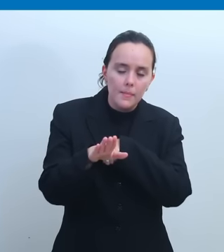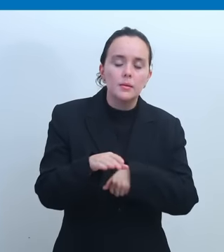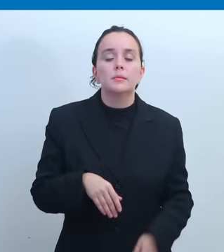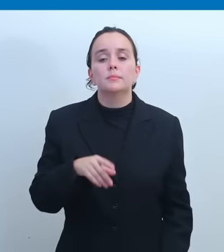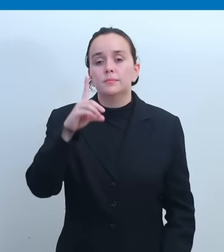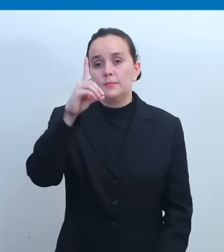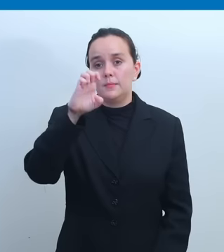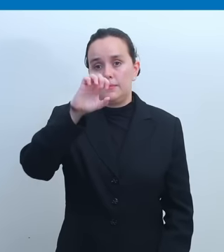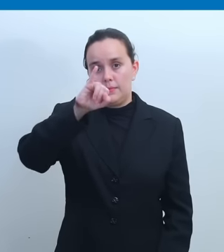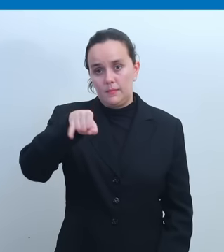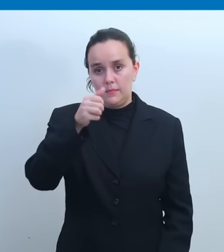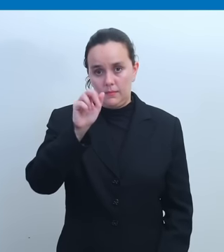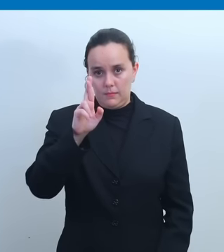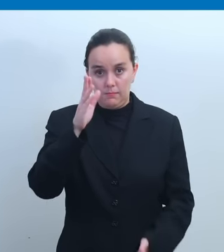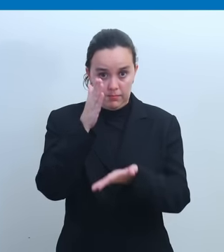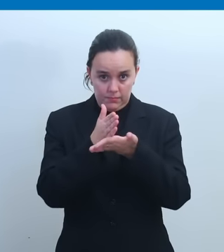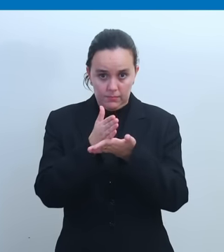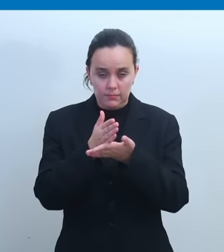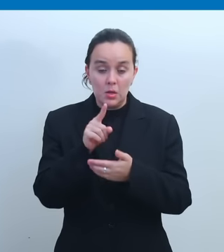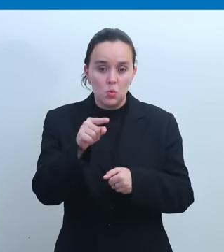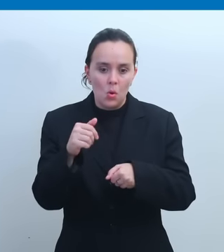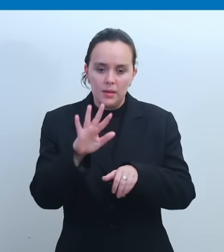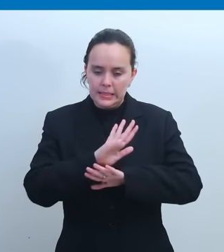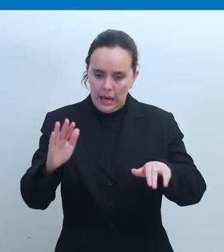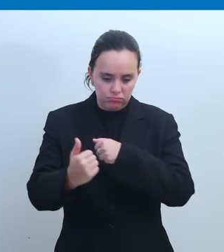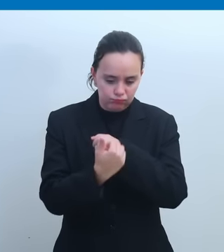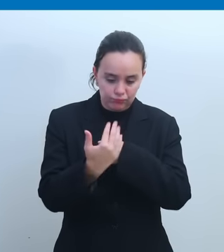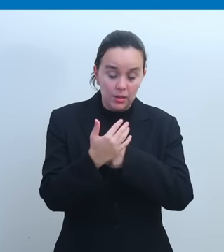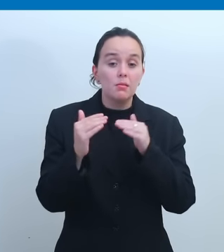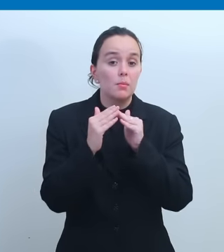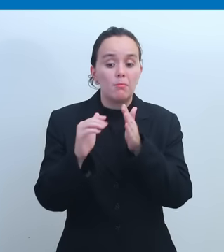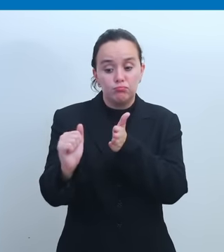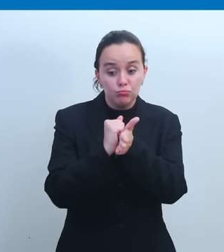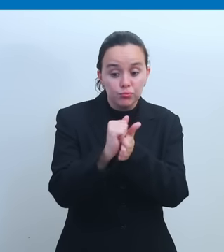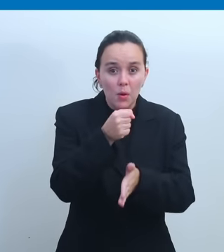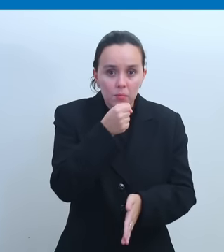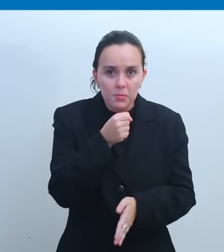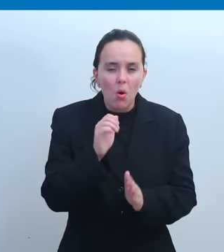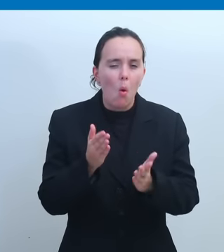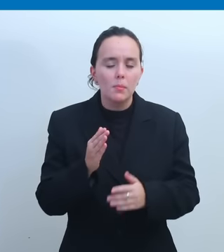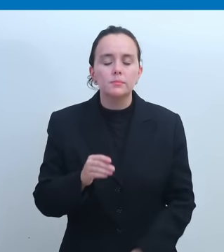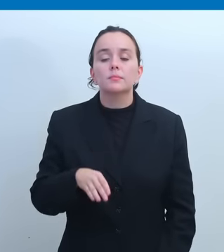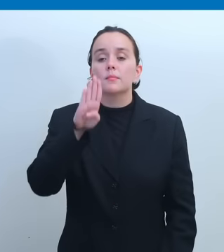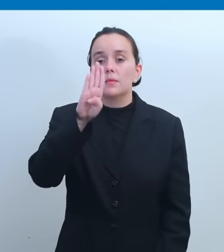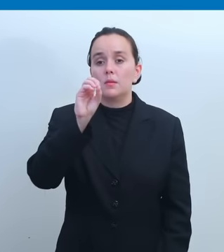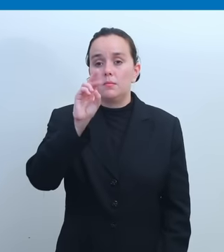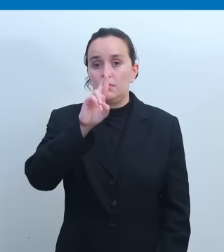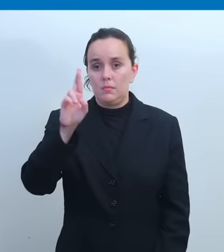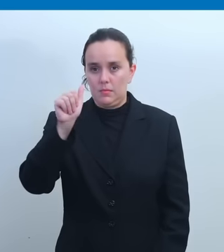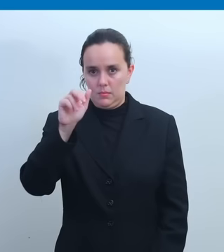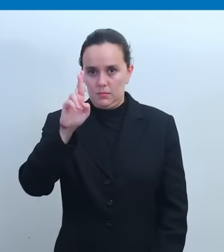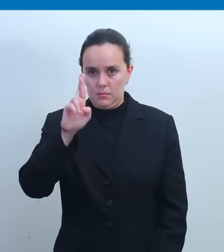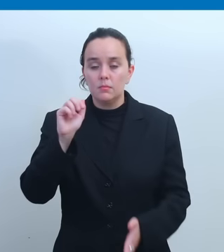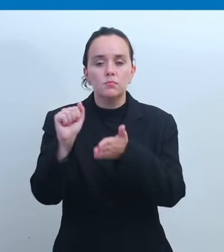la palabra Dejar. Para no recibir más mensajes y borrar tus datos de nuestro sistema, envía la palabra Borrar.